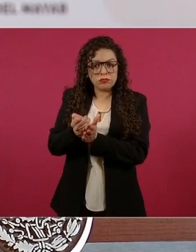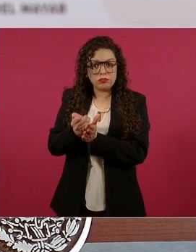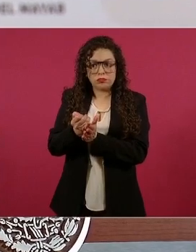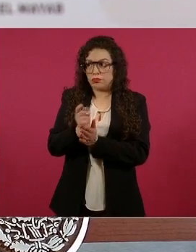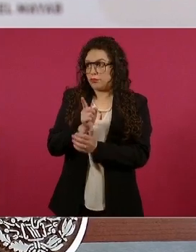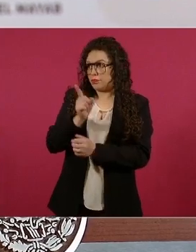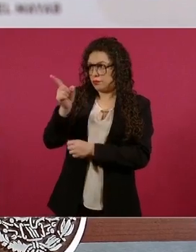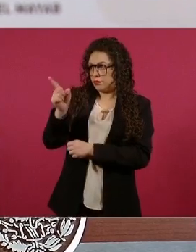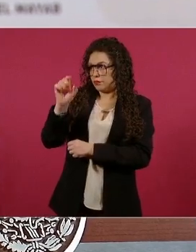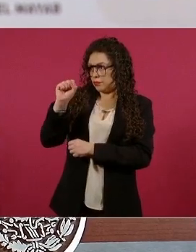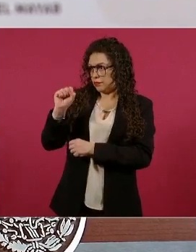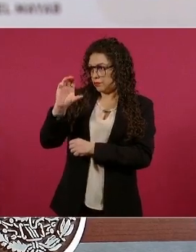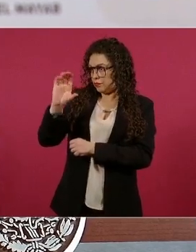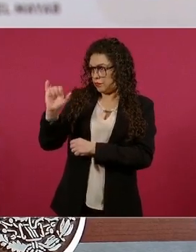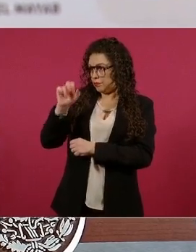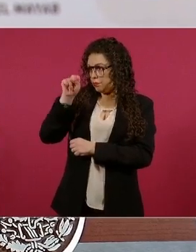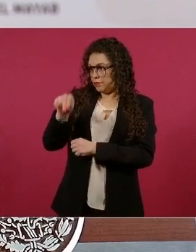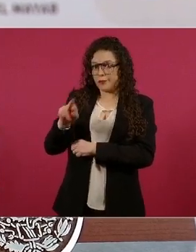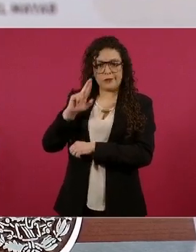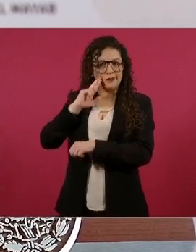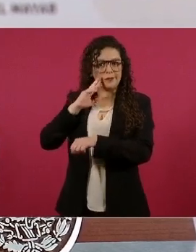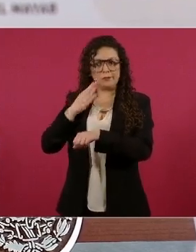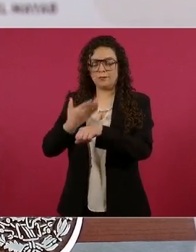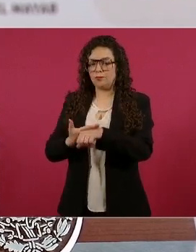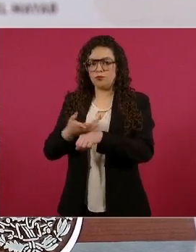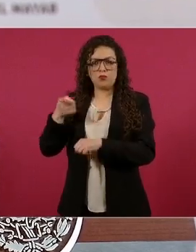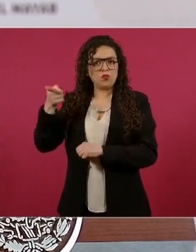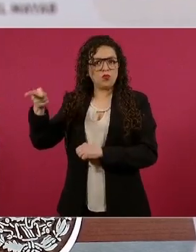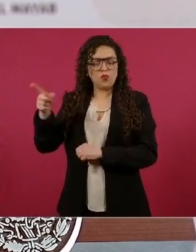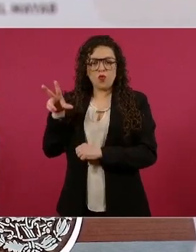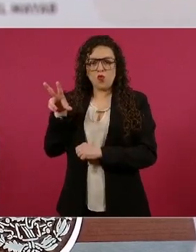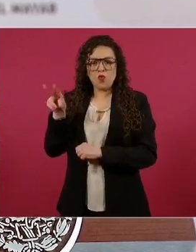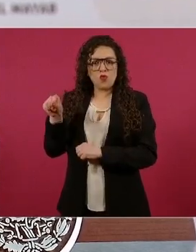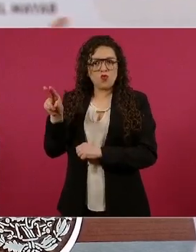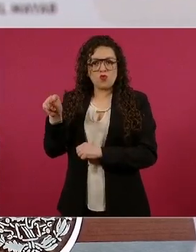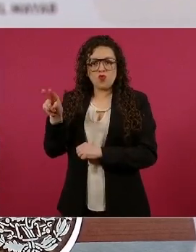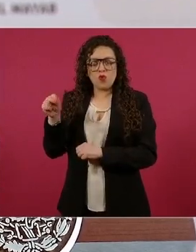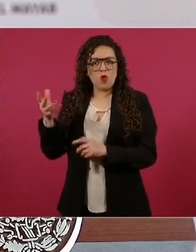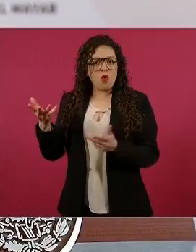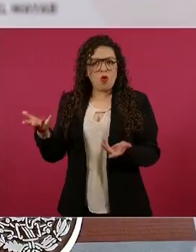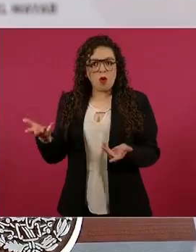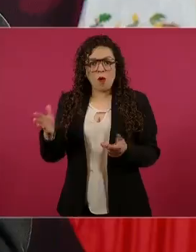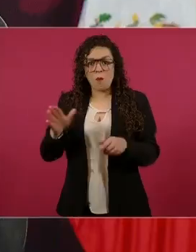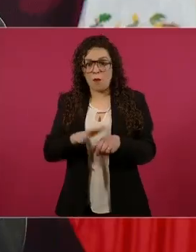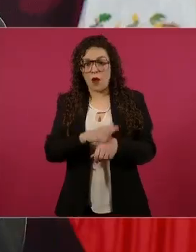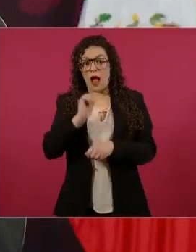Corte, porque no es nada inconstitucional,